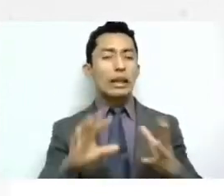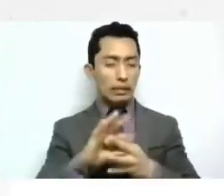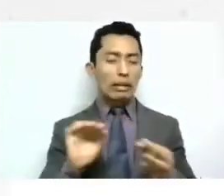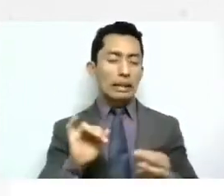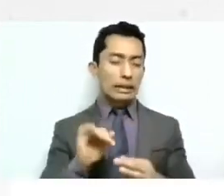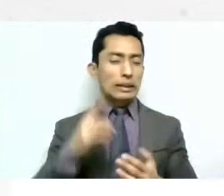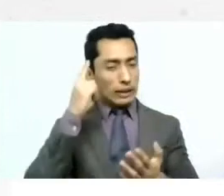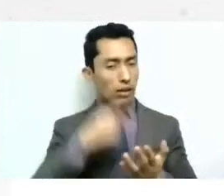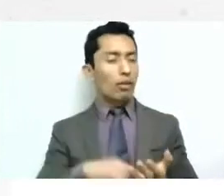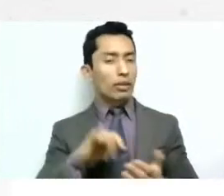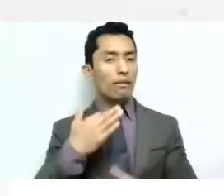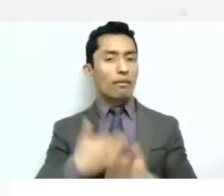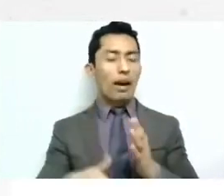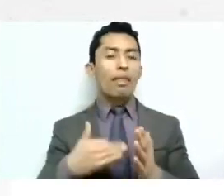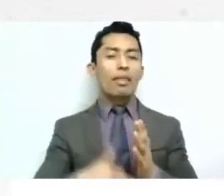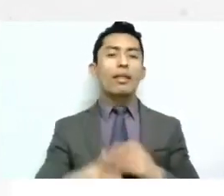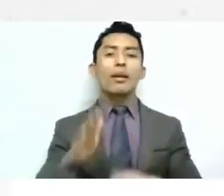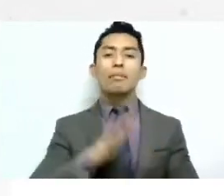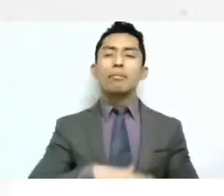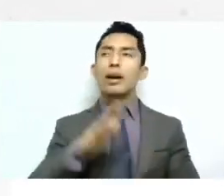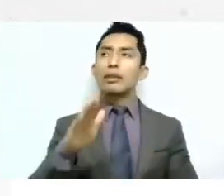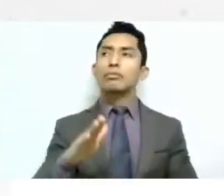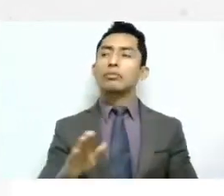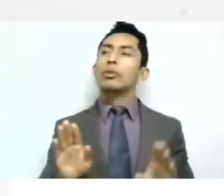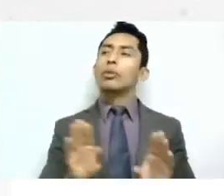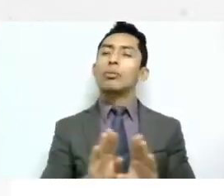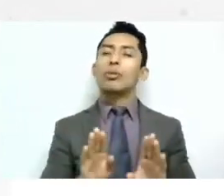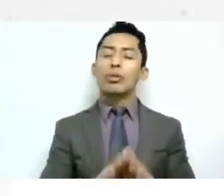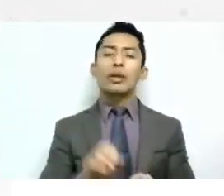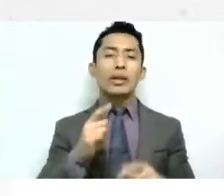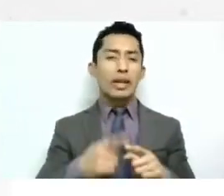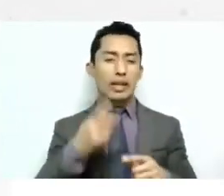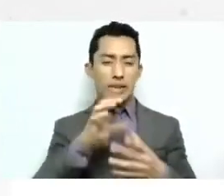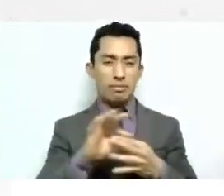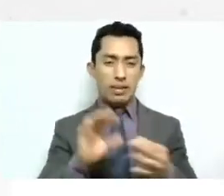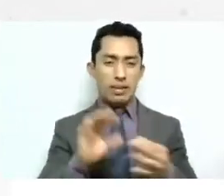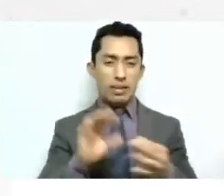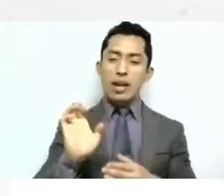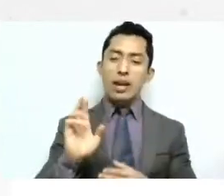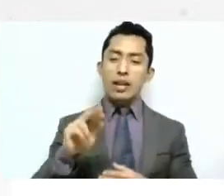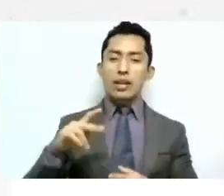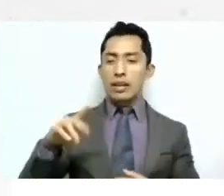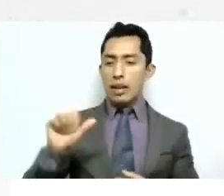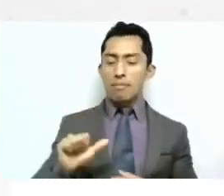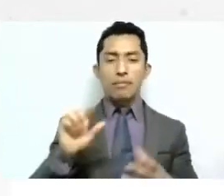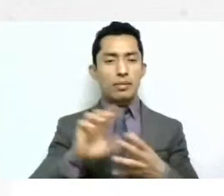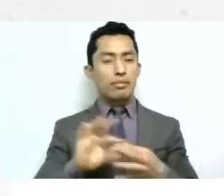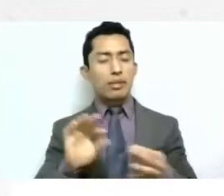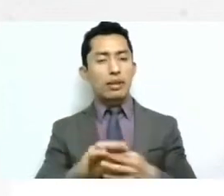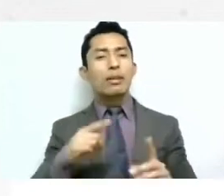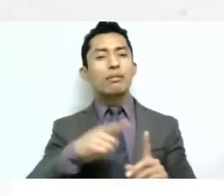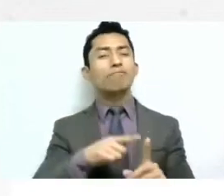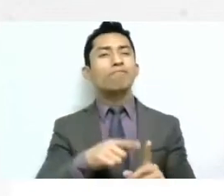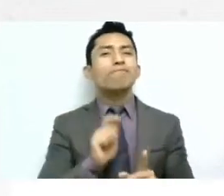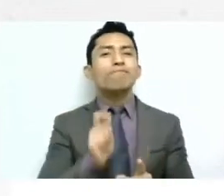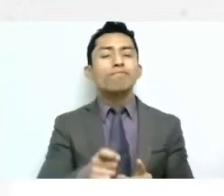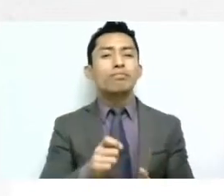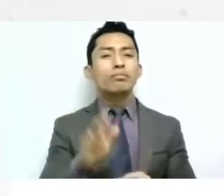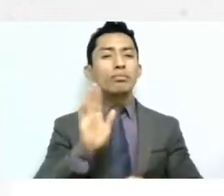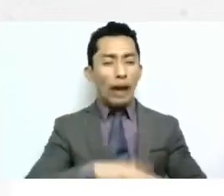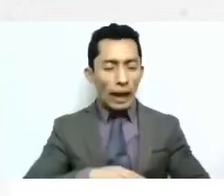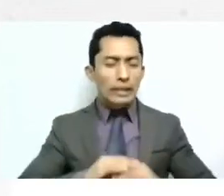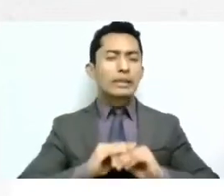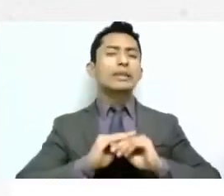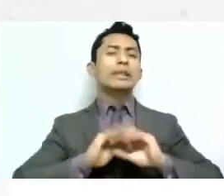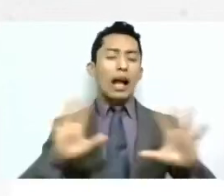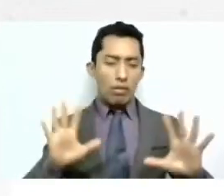nos falta hacerlo como lo mencionaba también Erika hacerlo de una forma entendible a pesar de que